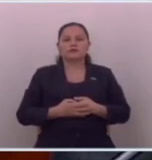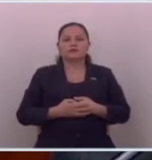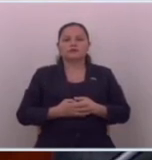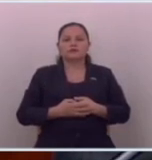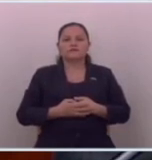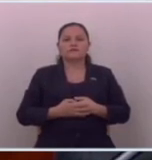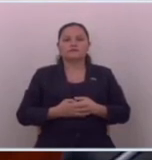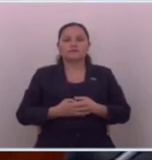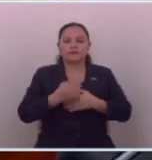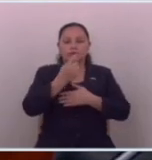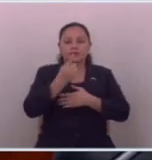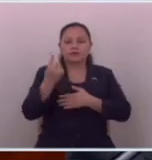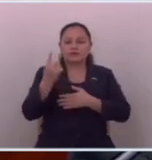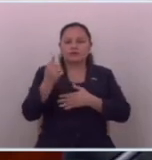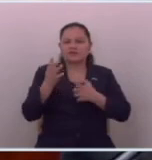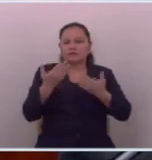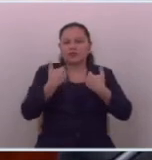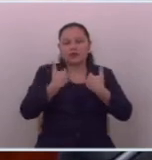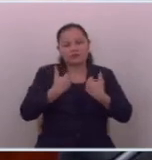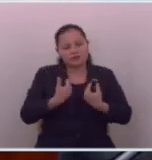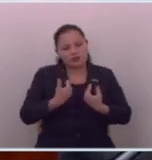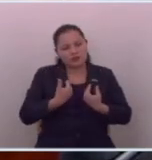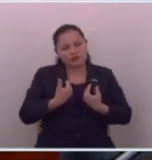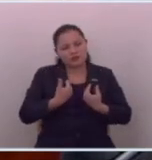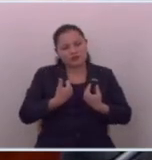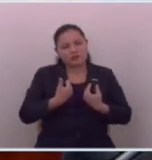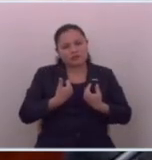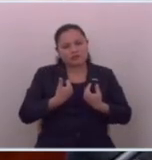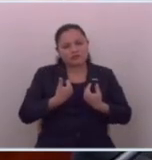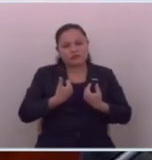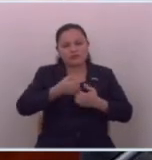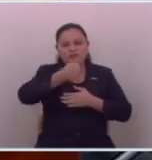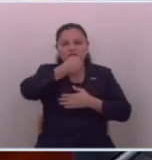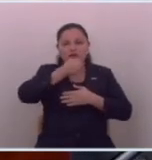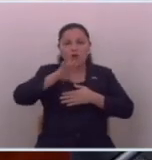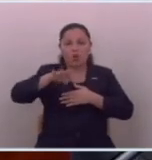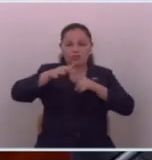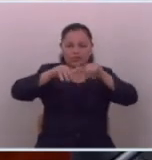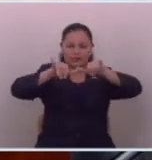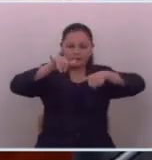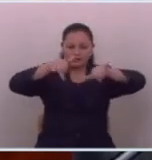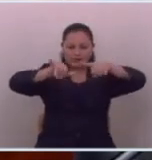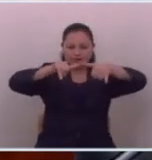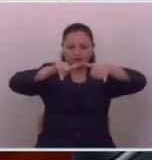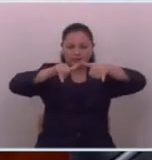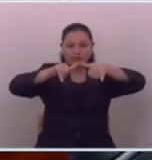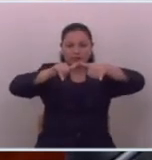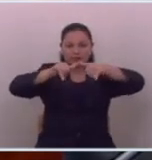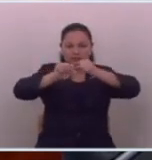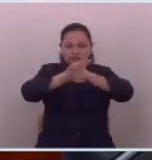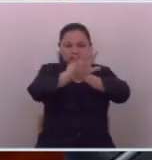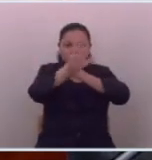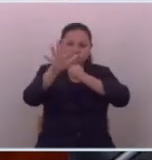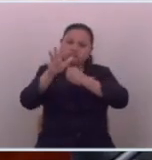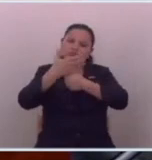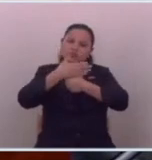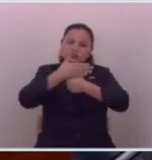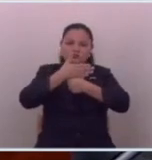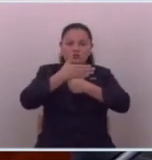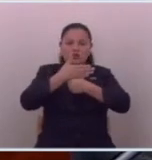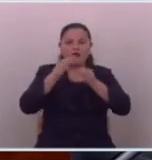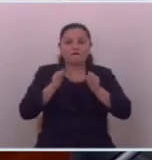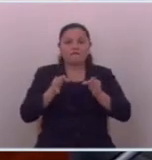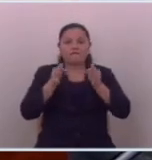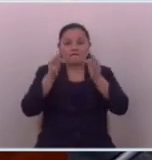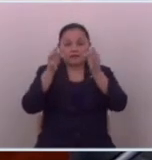la gente está cansada de que ocupen el periodismo como activismo como una